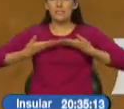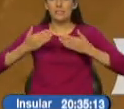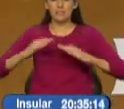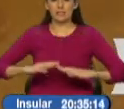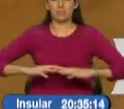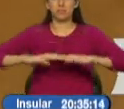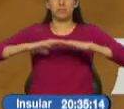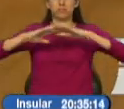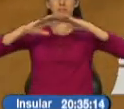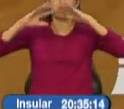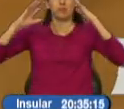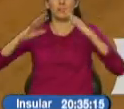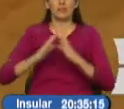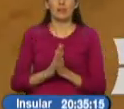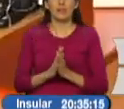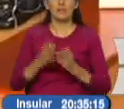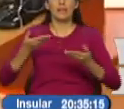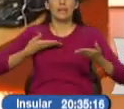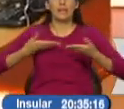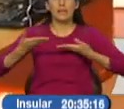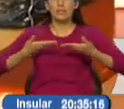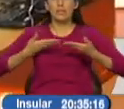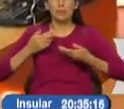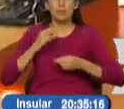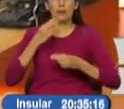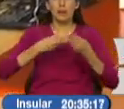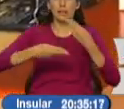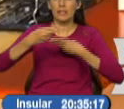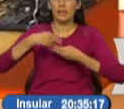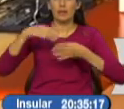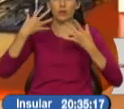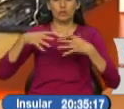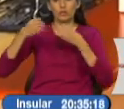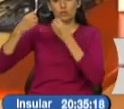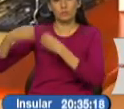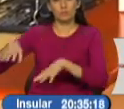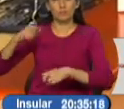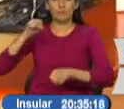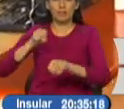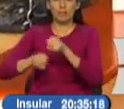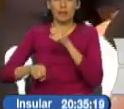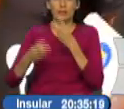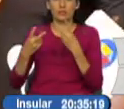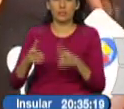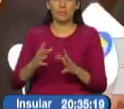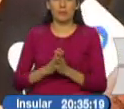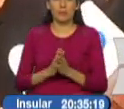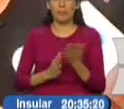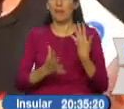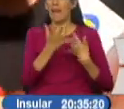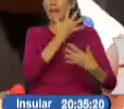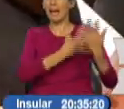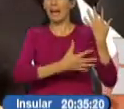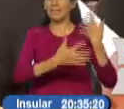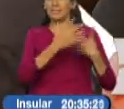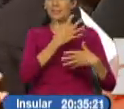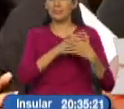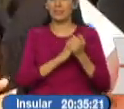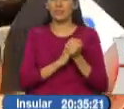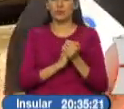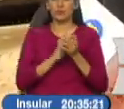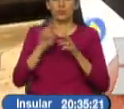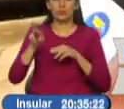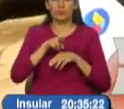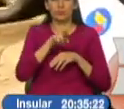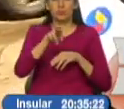sobrepasó el metro y medio de altura e ingresó a decenas de locales provocando daños. Lo que pasa es que desde hace años el caudal del río